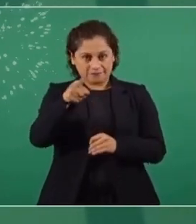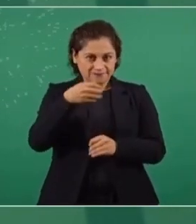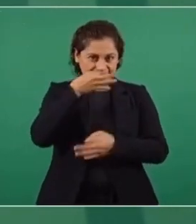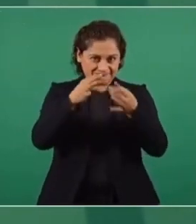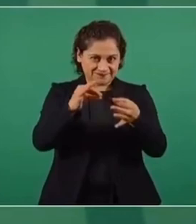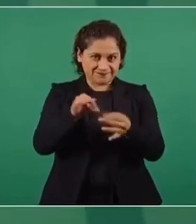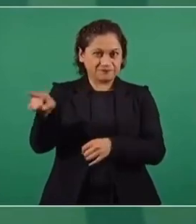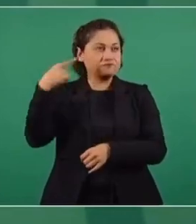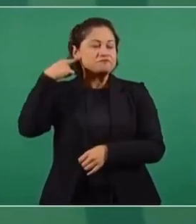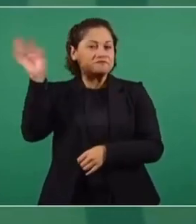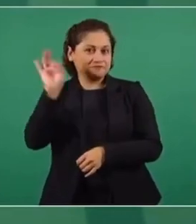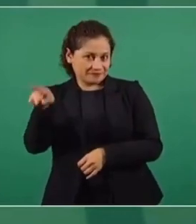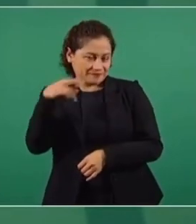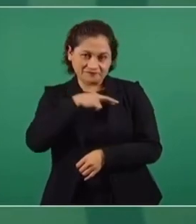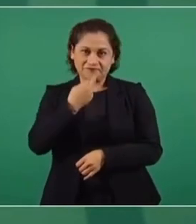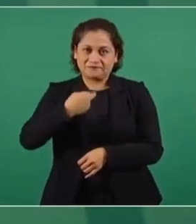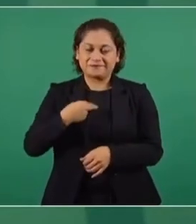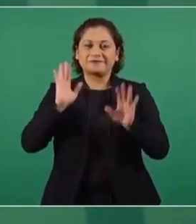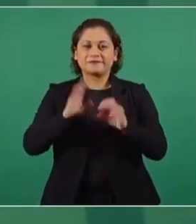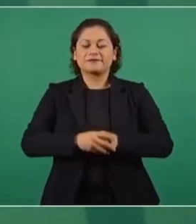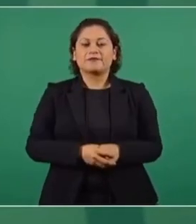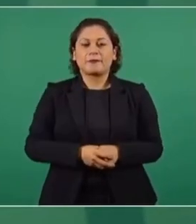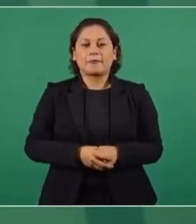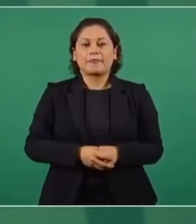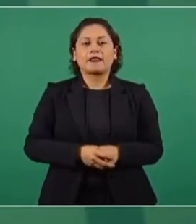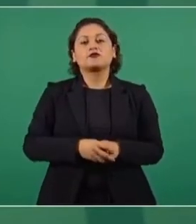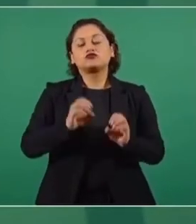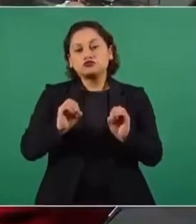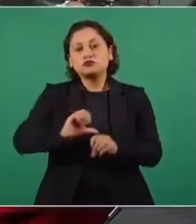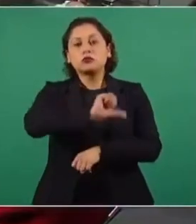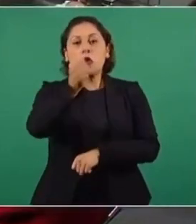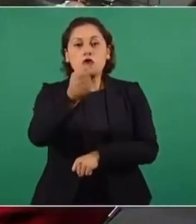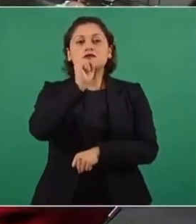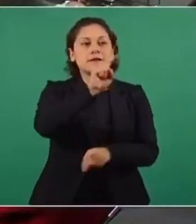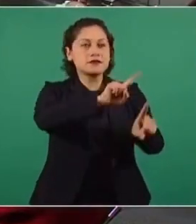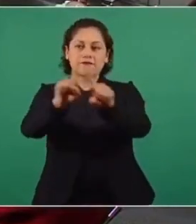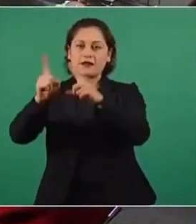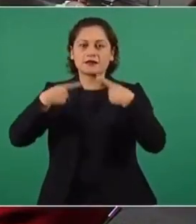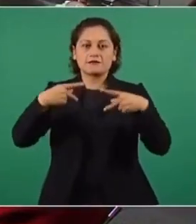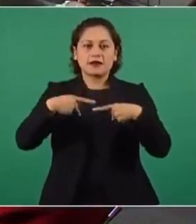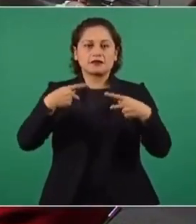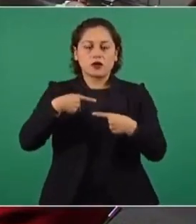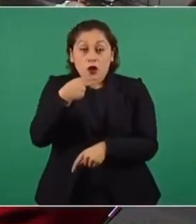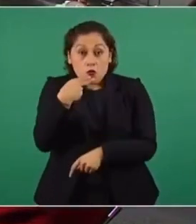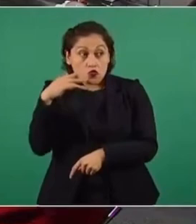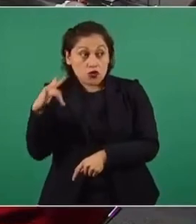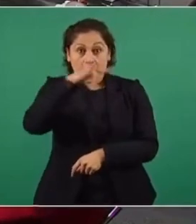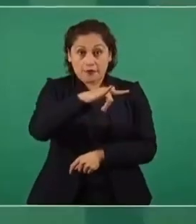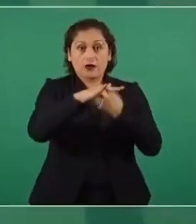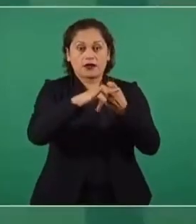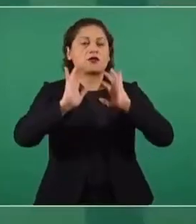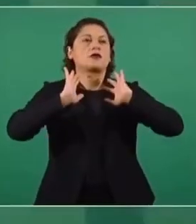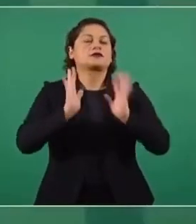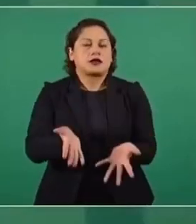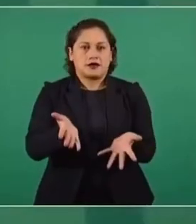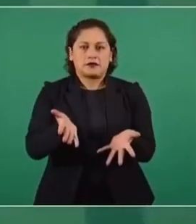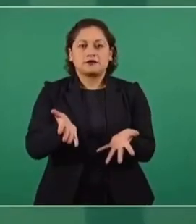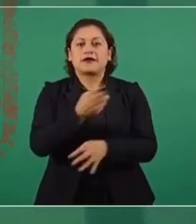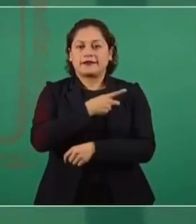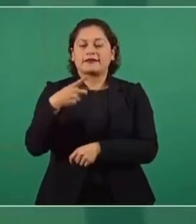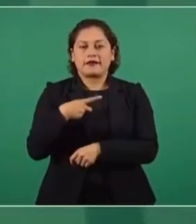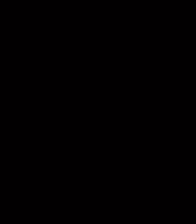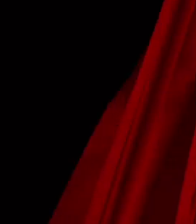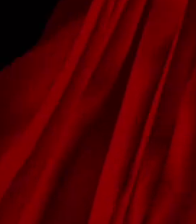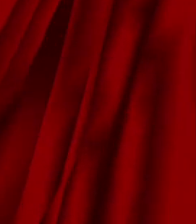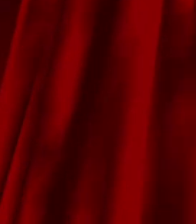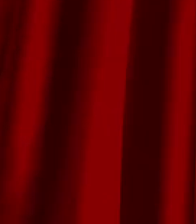Y otros posibles clientes para el avión con el propósito de que ya resolvamos lo